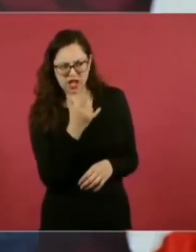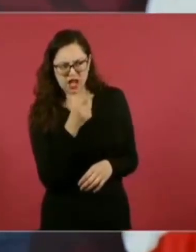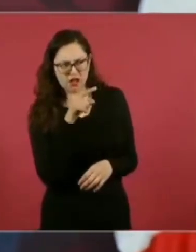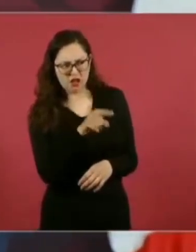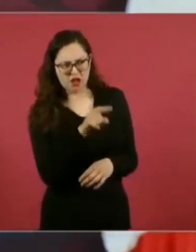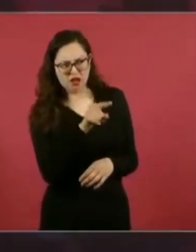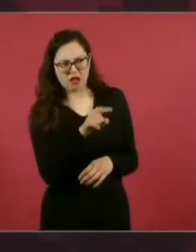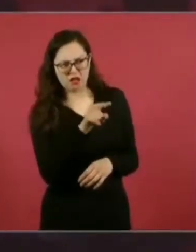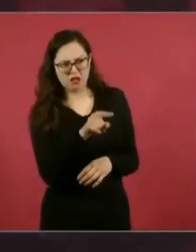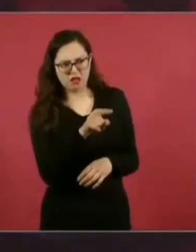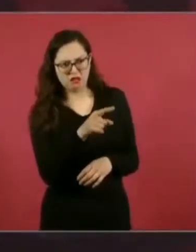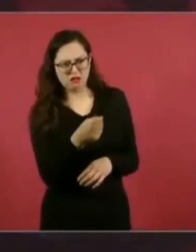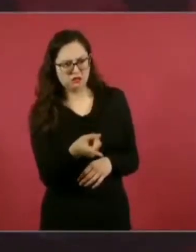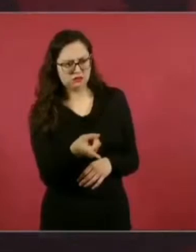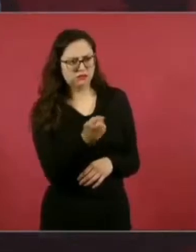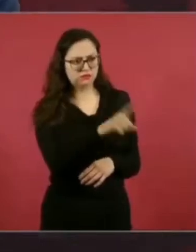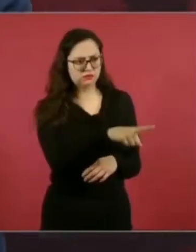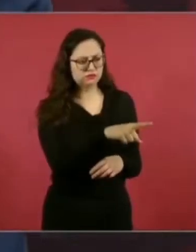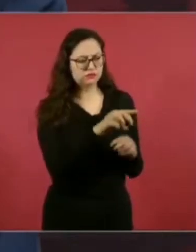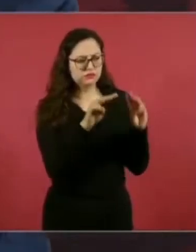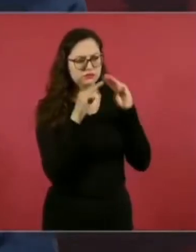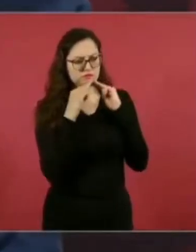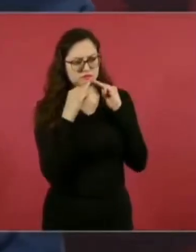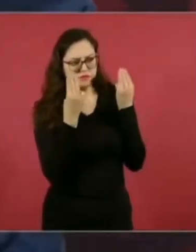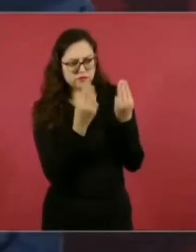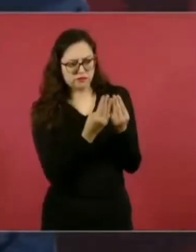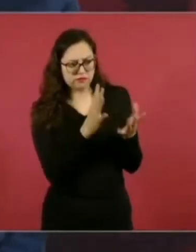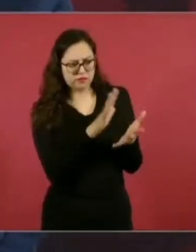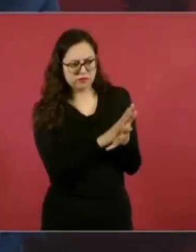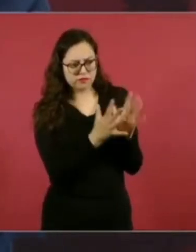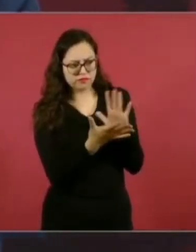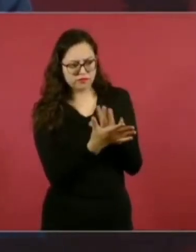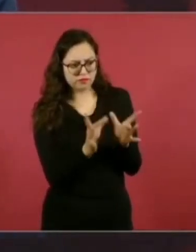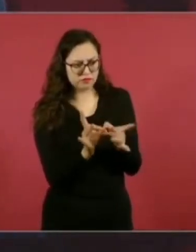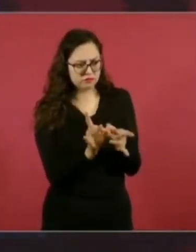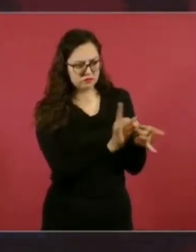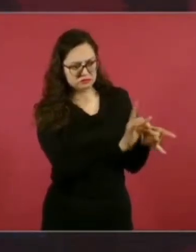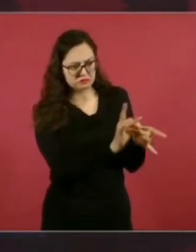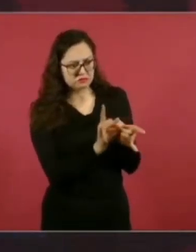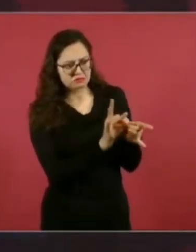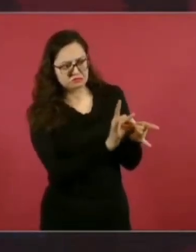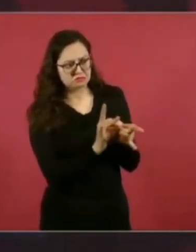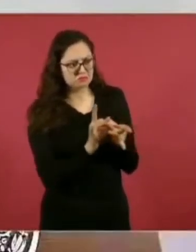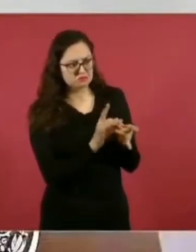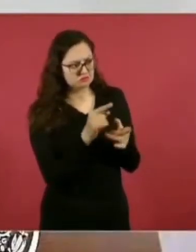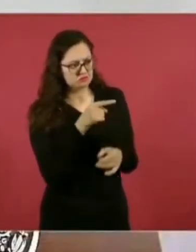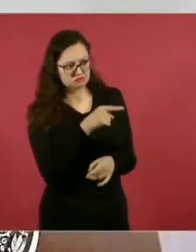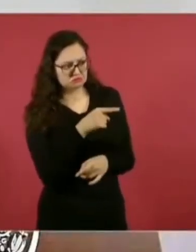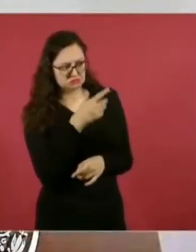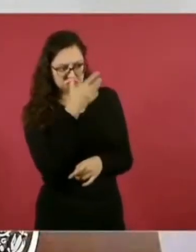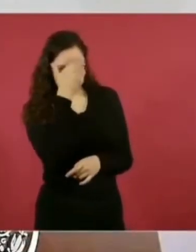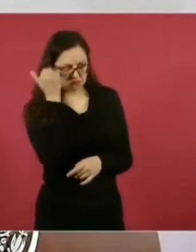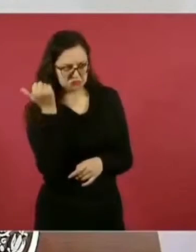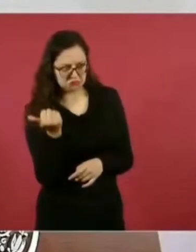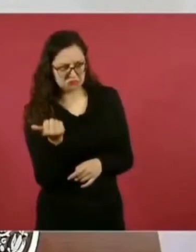que mantenía relaciones con organizaciones criminales?